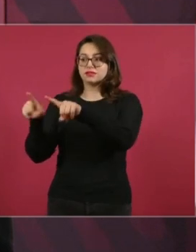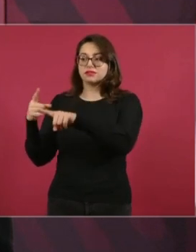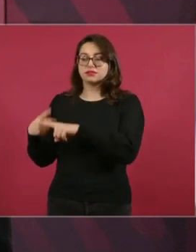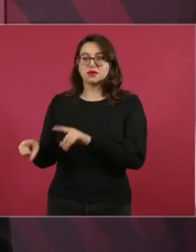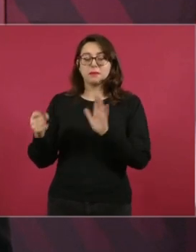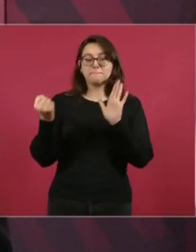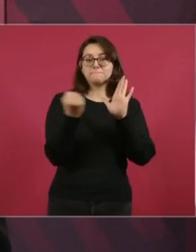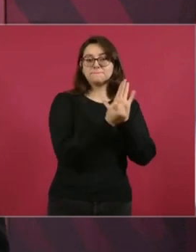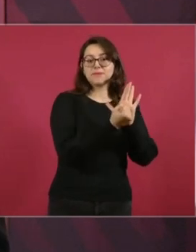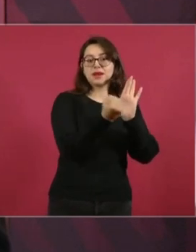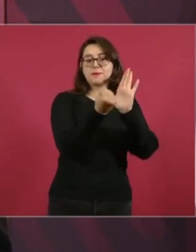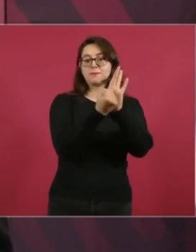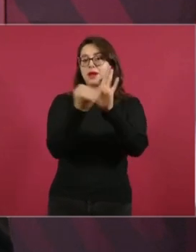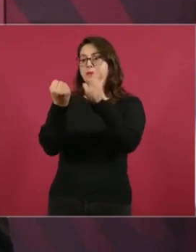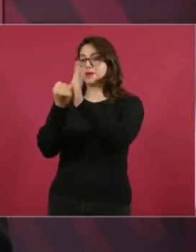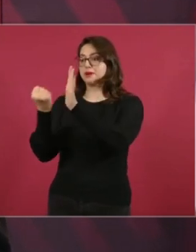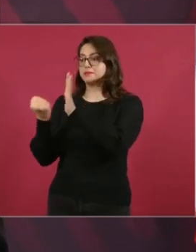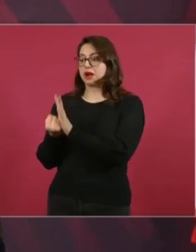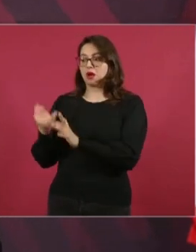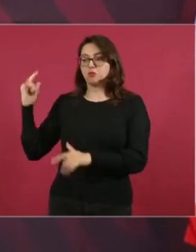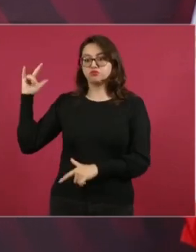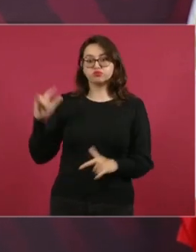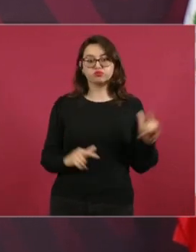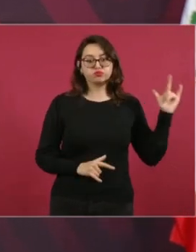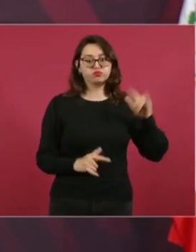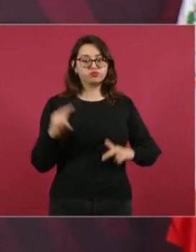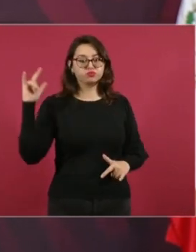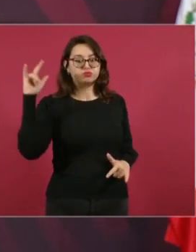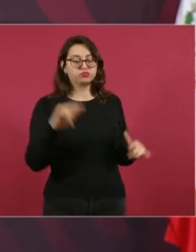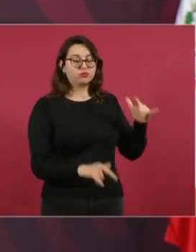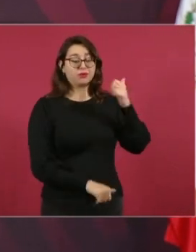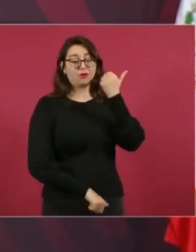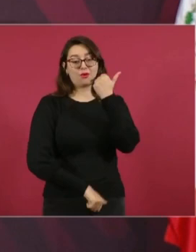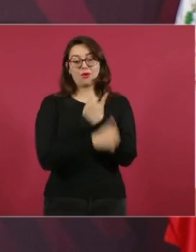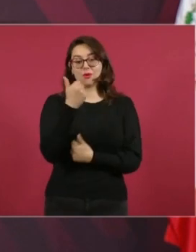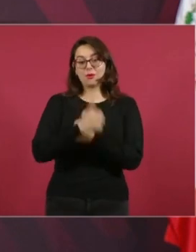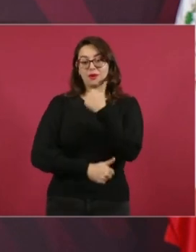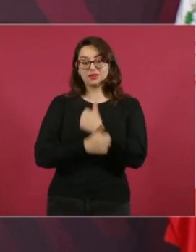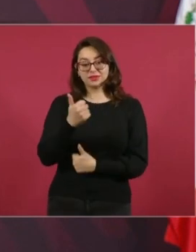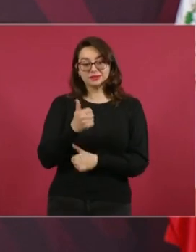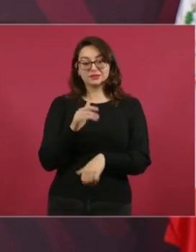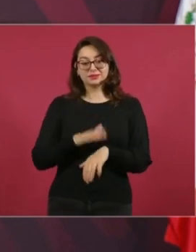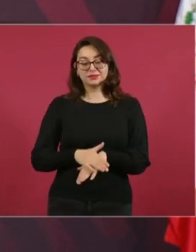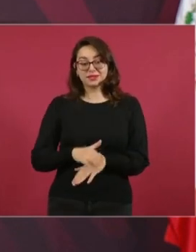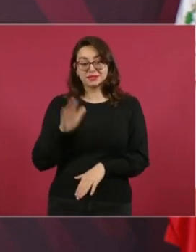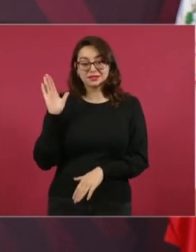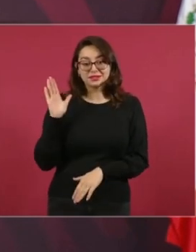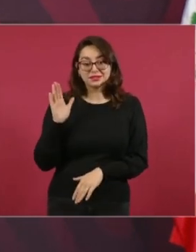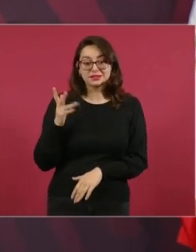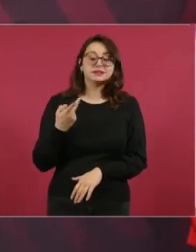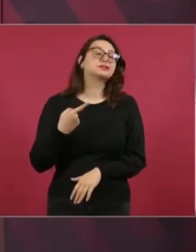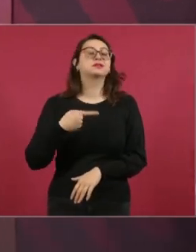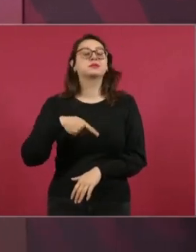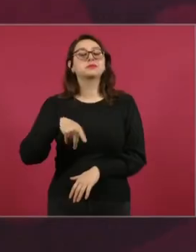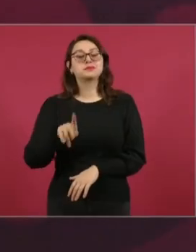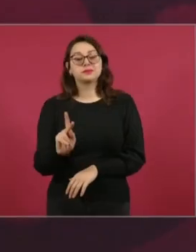Es la famosa Quinta y Octava Libertad. Pero